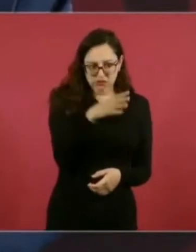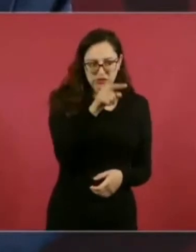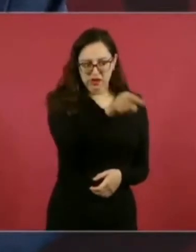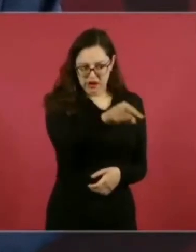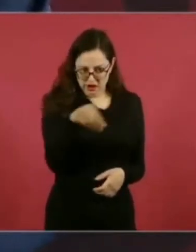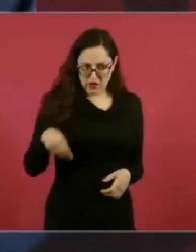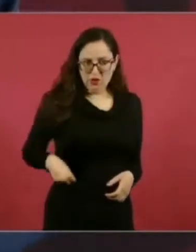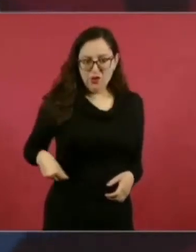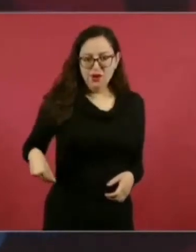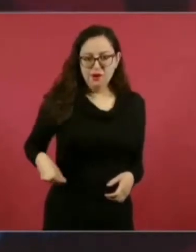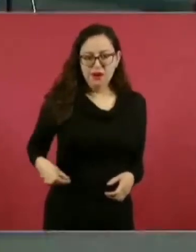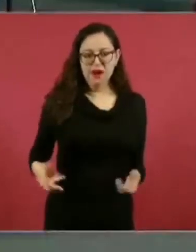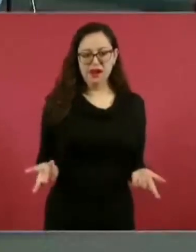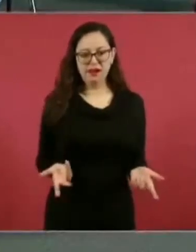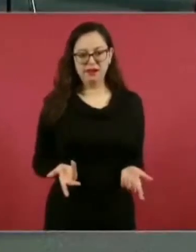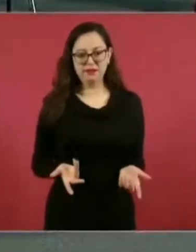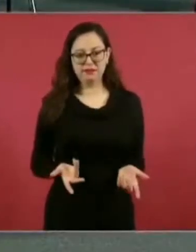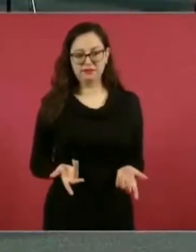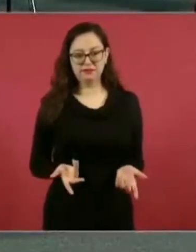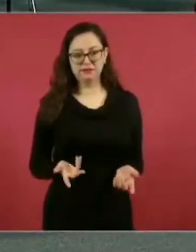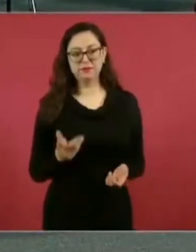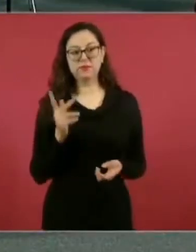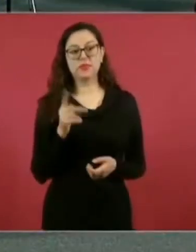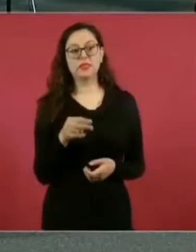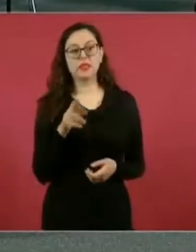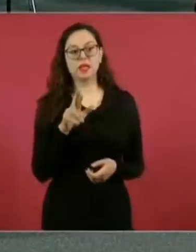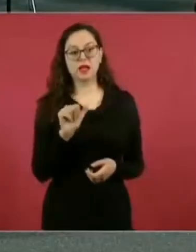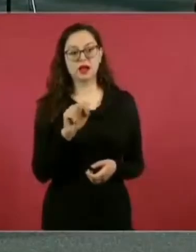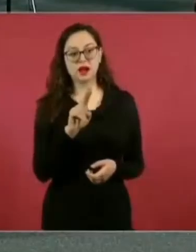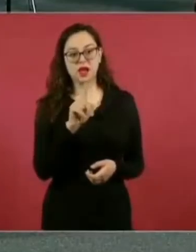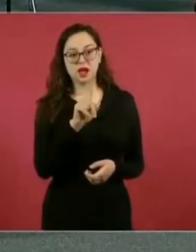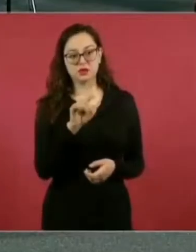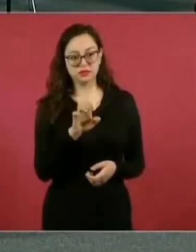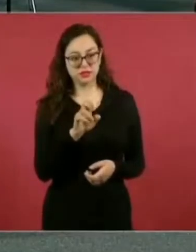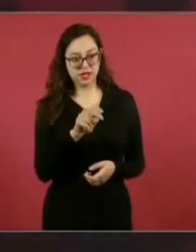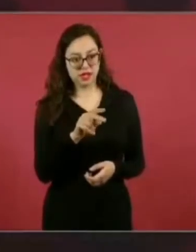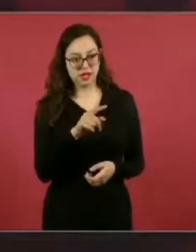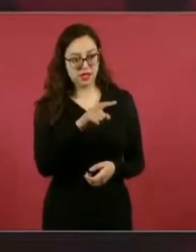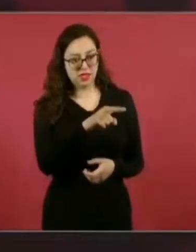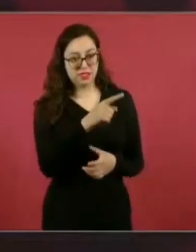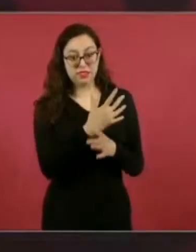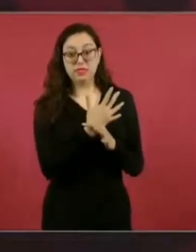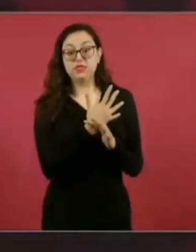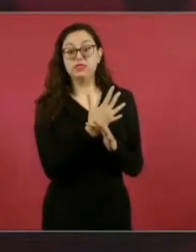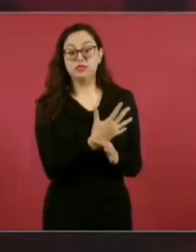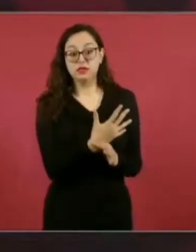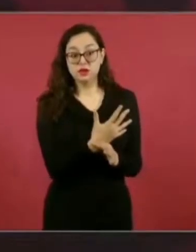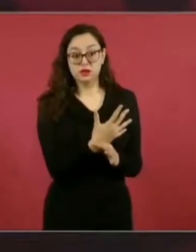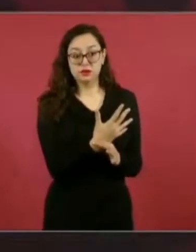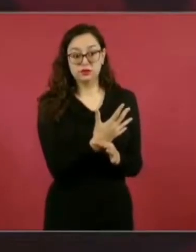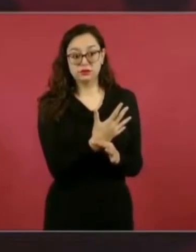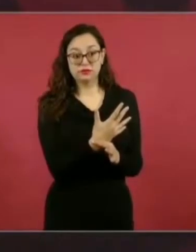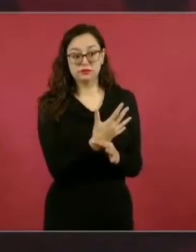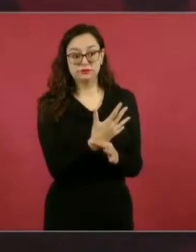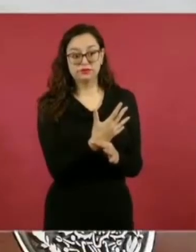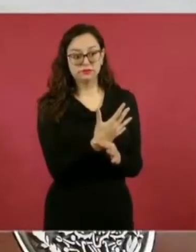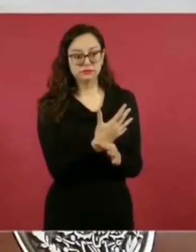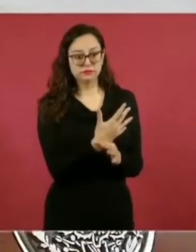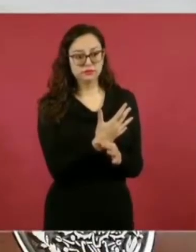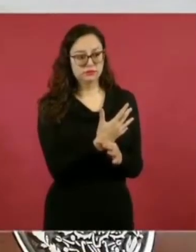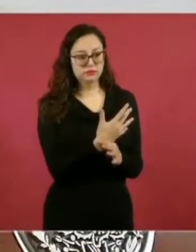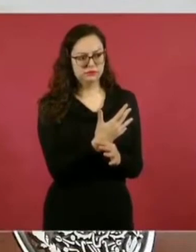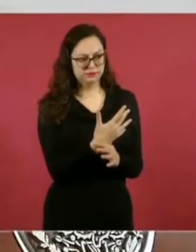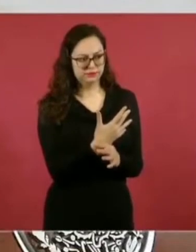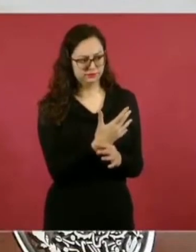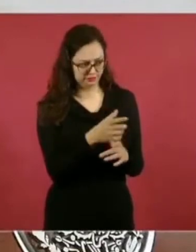Acuérdense que Krause fue el que dijo… ¿No tienes por